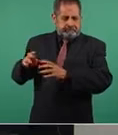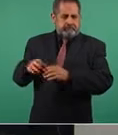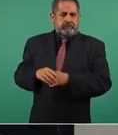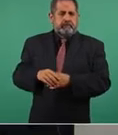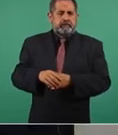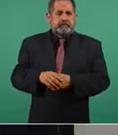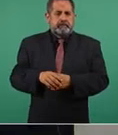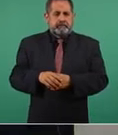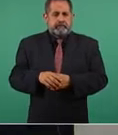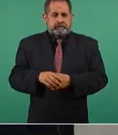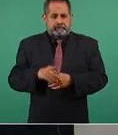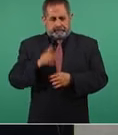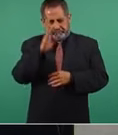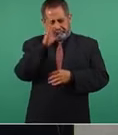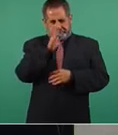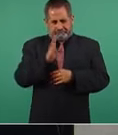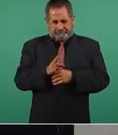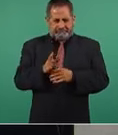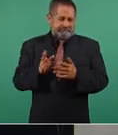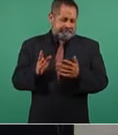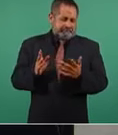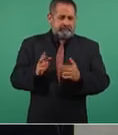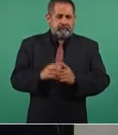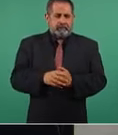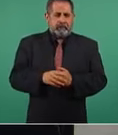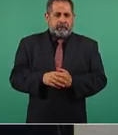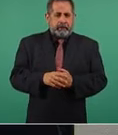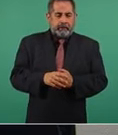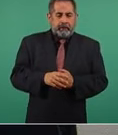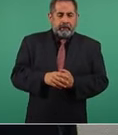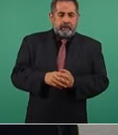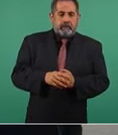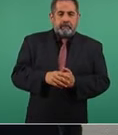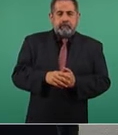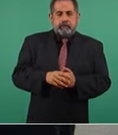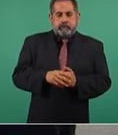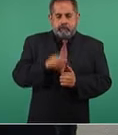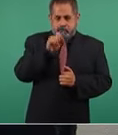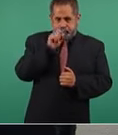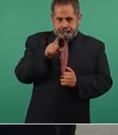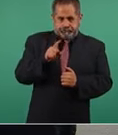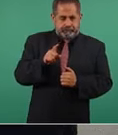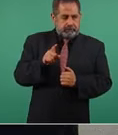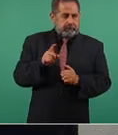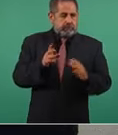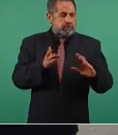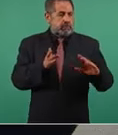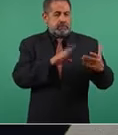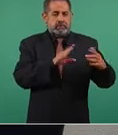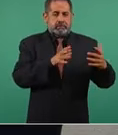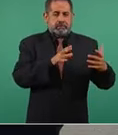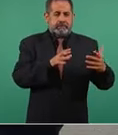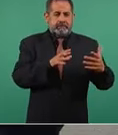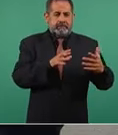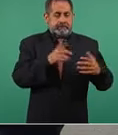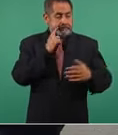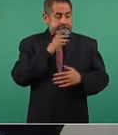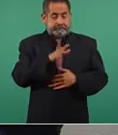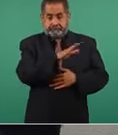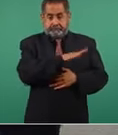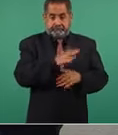Coincide de que de este lado, esta parte,